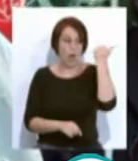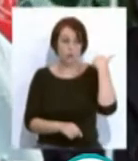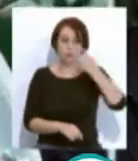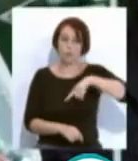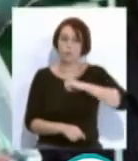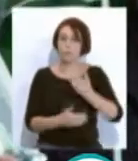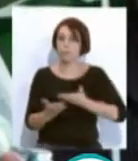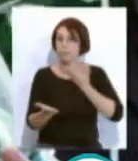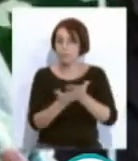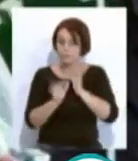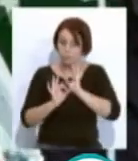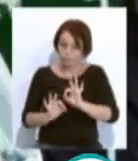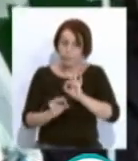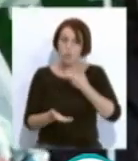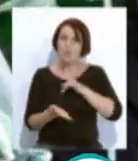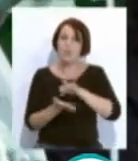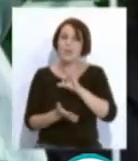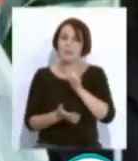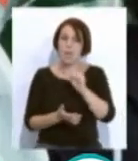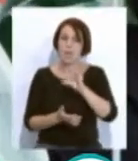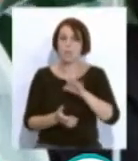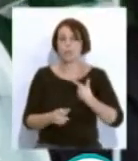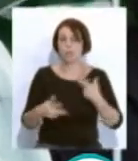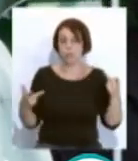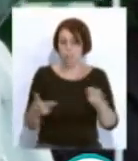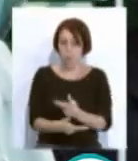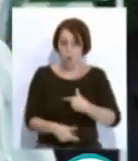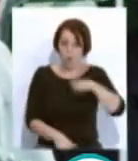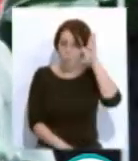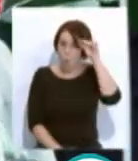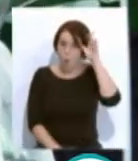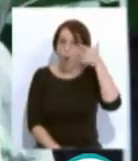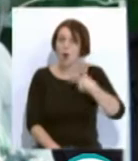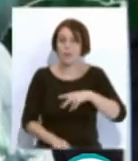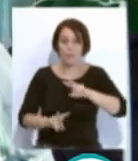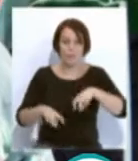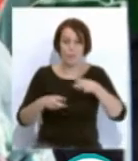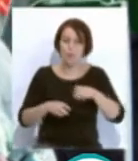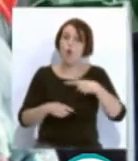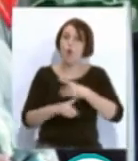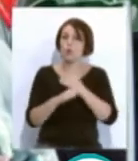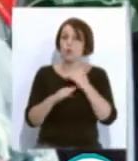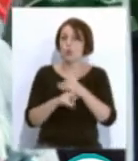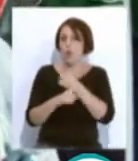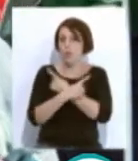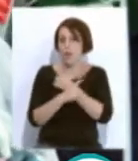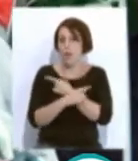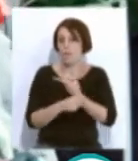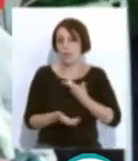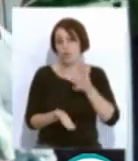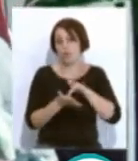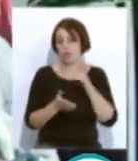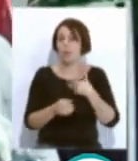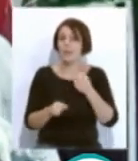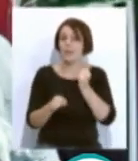cuando el SAS hizo un recorte bestial no renovando en octubre o noviembre a los eventuales y nos